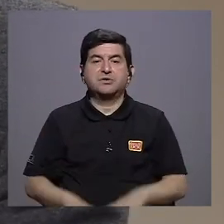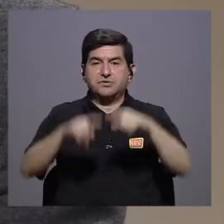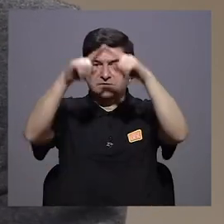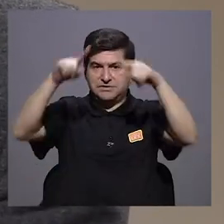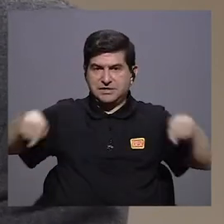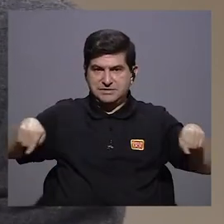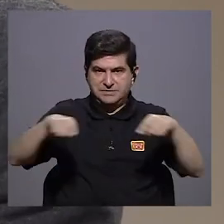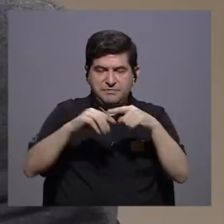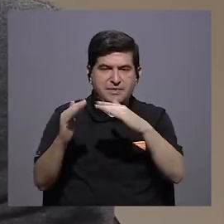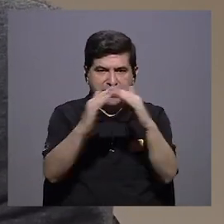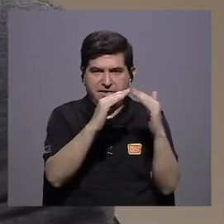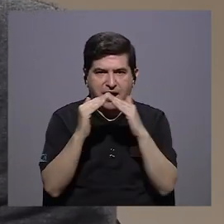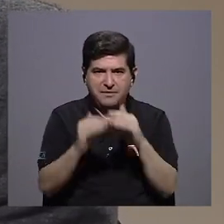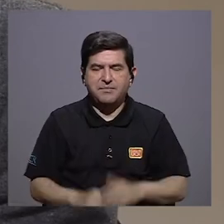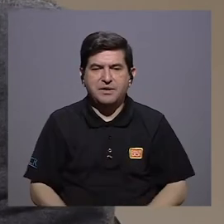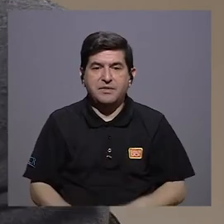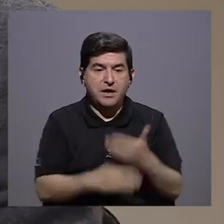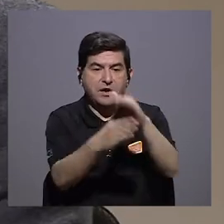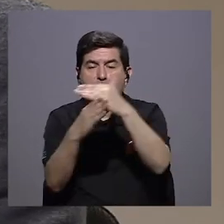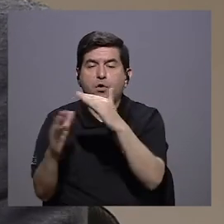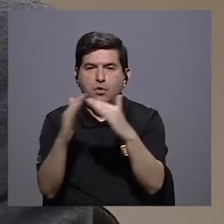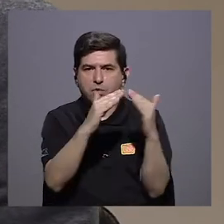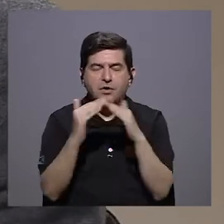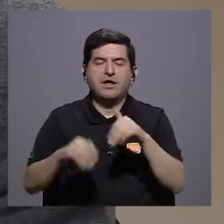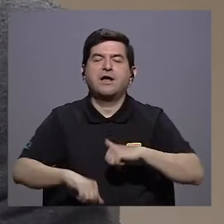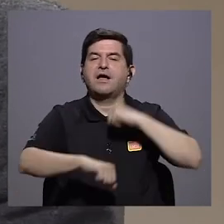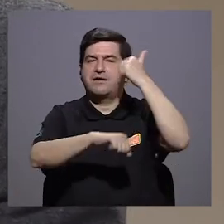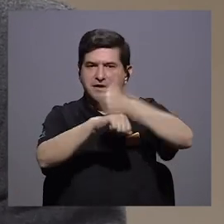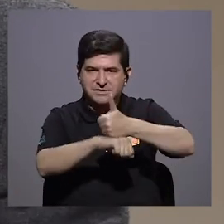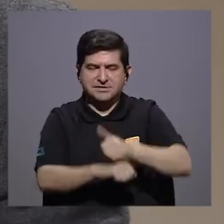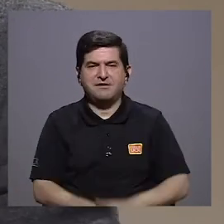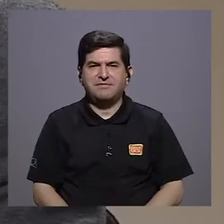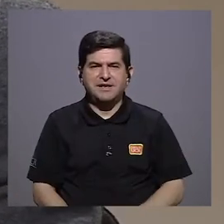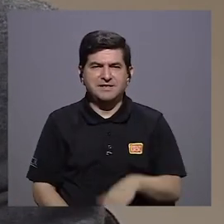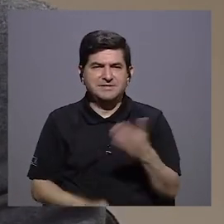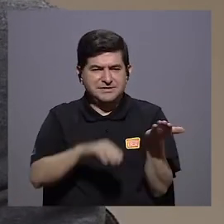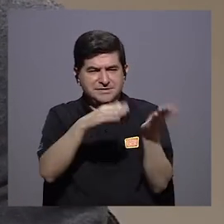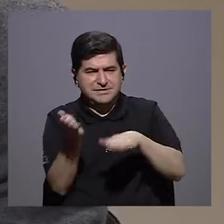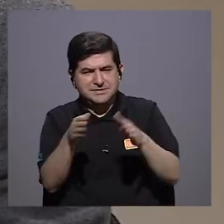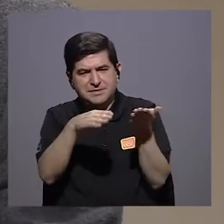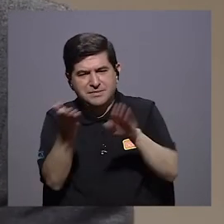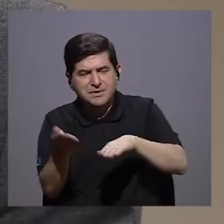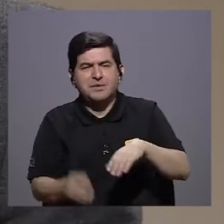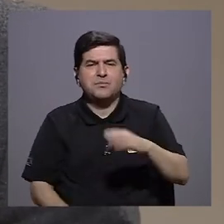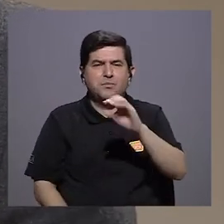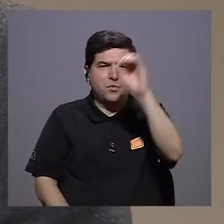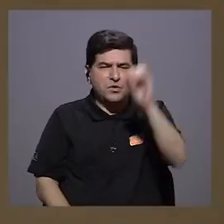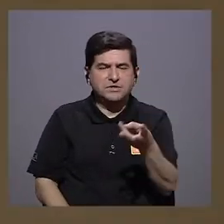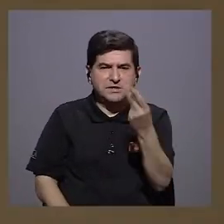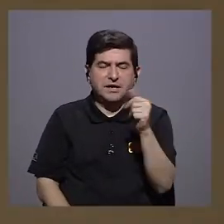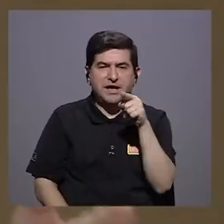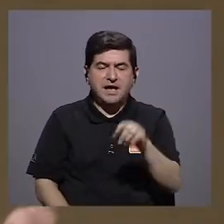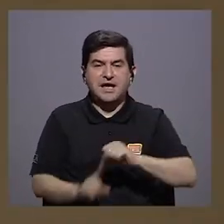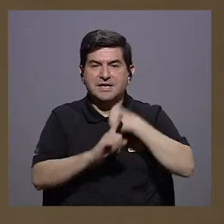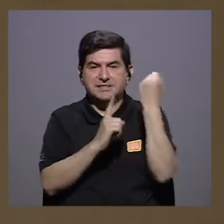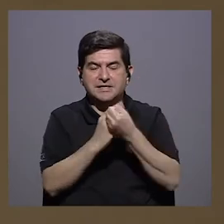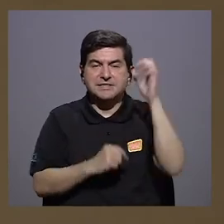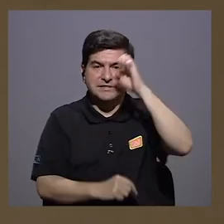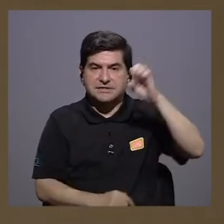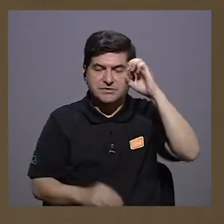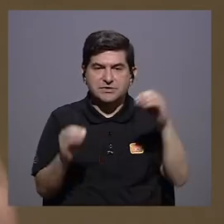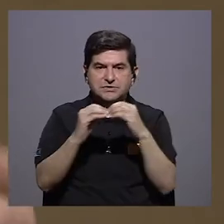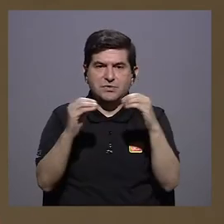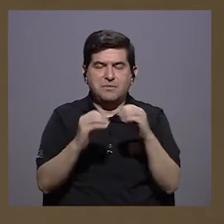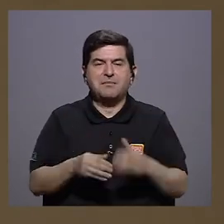poblacionales o la distribución demográfica de los países también determina qué tan letal va a ser la enfermedad en todas las poblaciones. Sí, que esas pirámides, en el caso